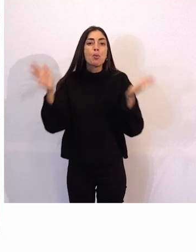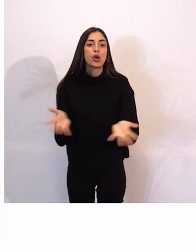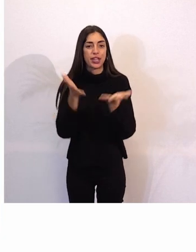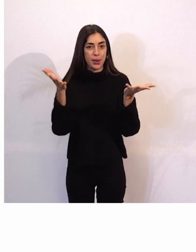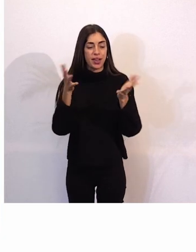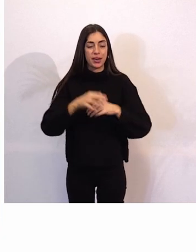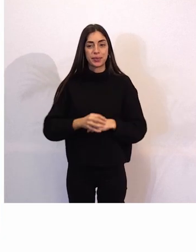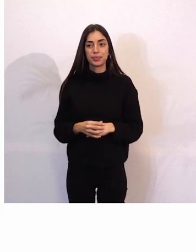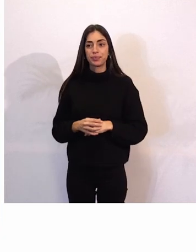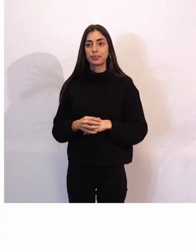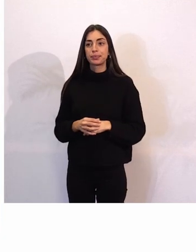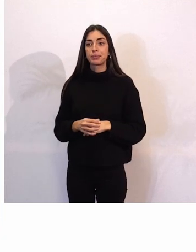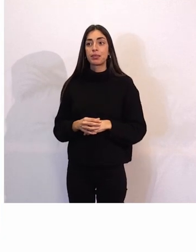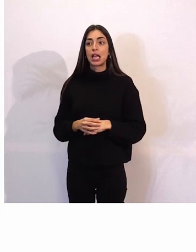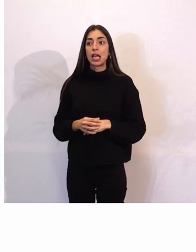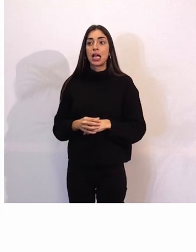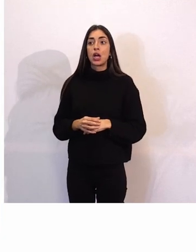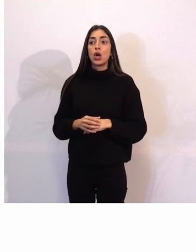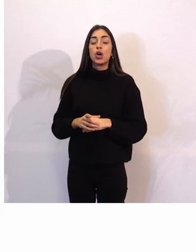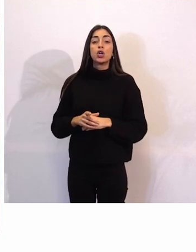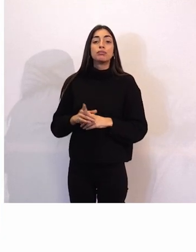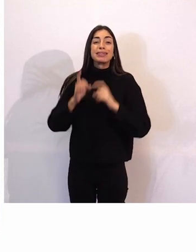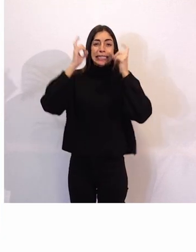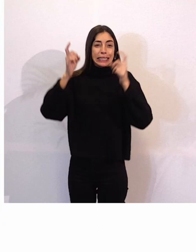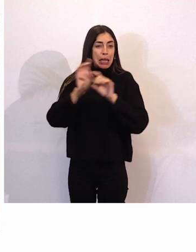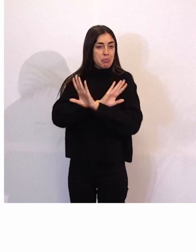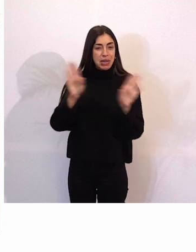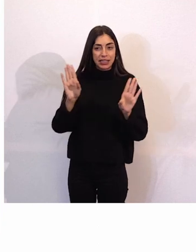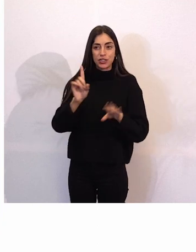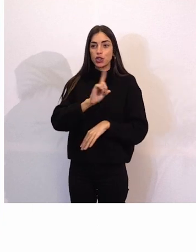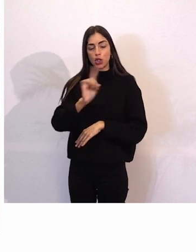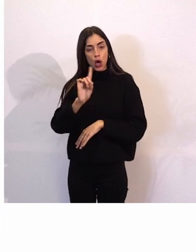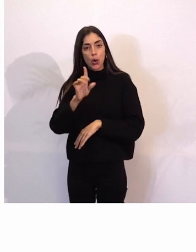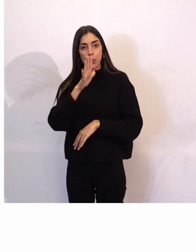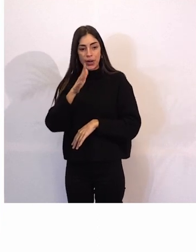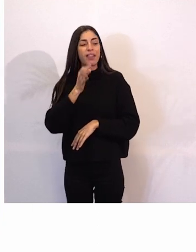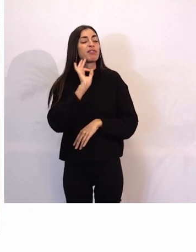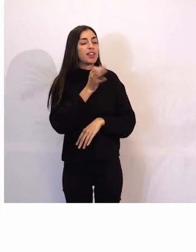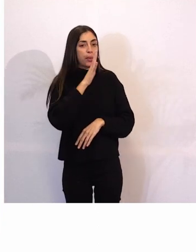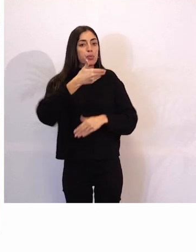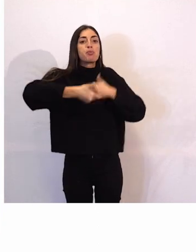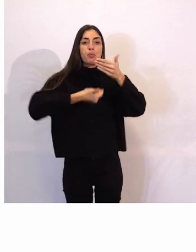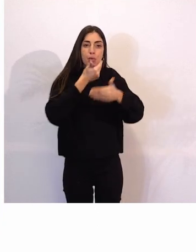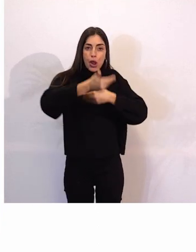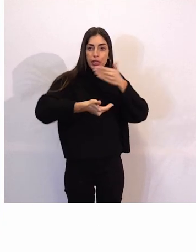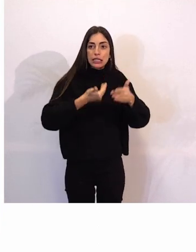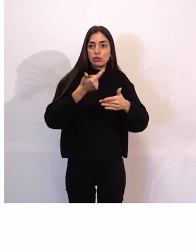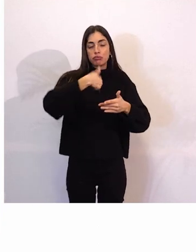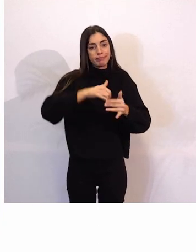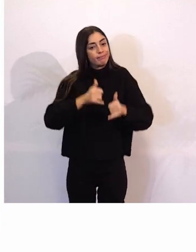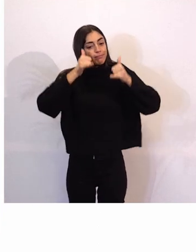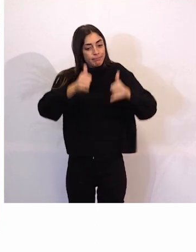No basta solo con intentarlo. Sí, a veces, como es un proceso, queremos llegar y pegar, pero